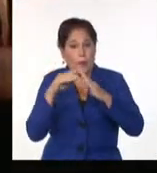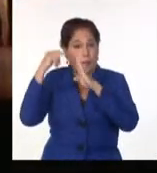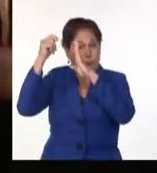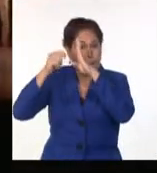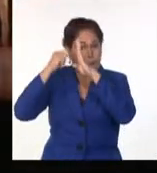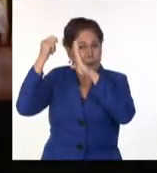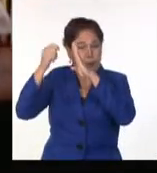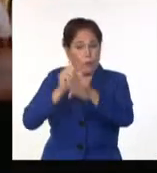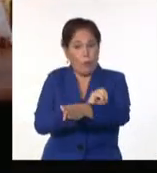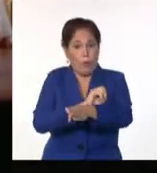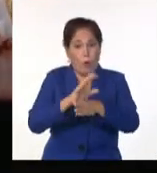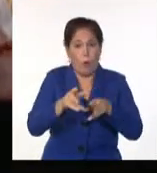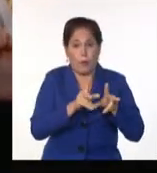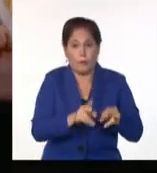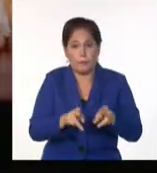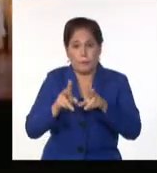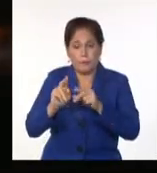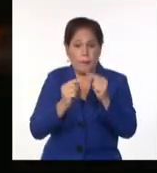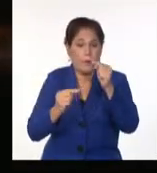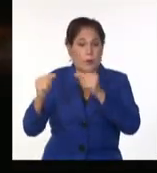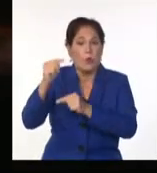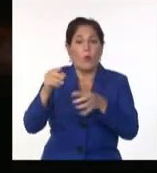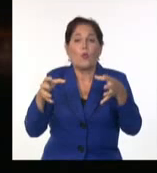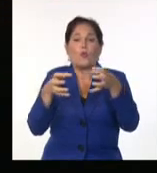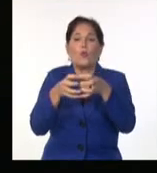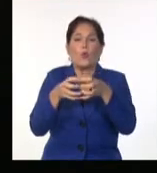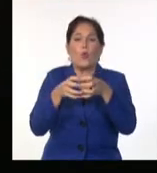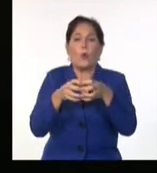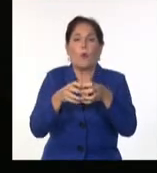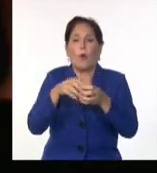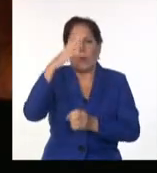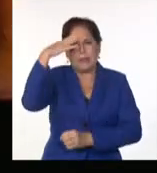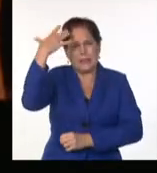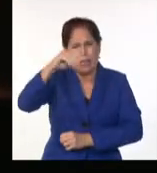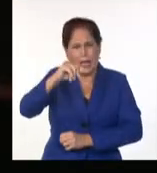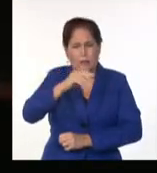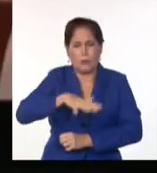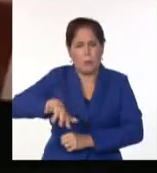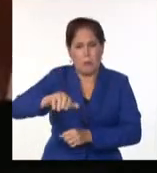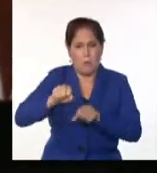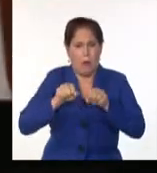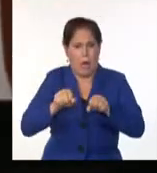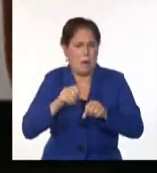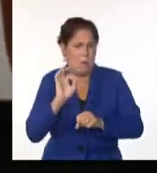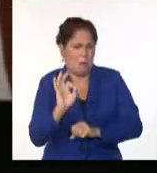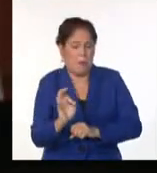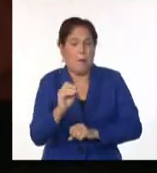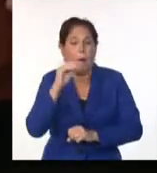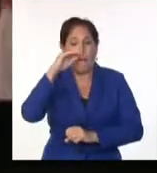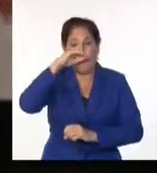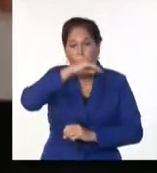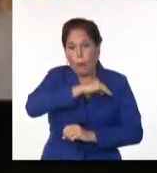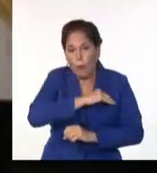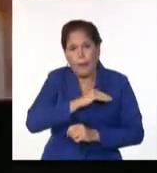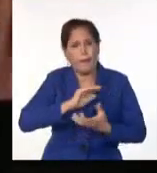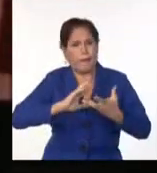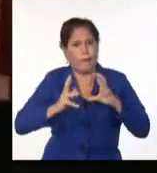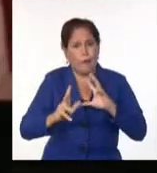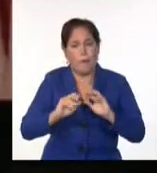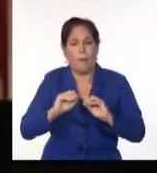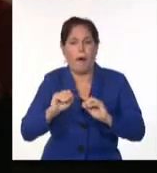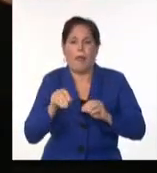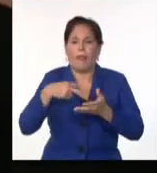obra audiovisual protagonizada por el conjunto folclórico nacional de Cuba, que integra tradición y modernidad en el panorama del arte